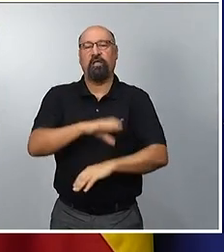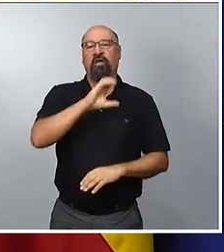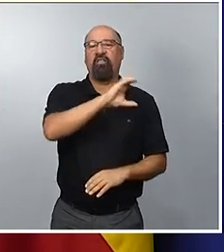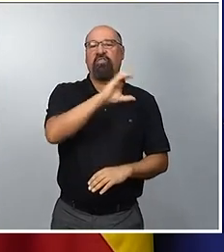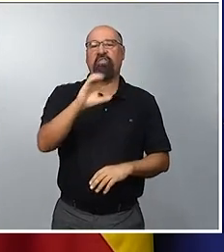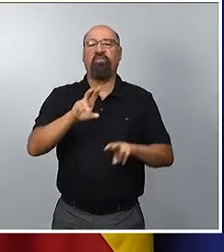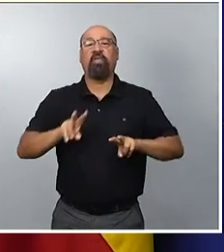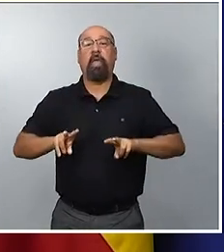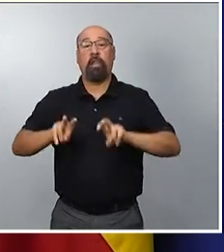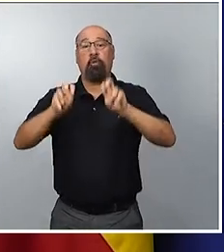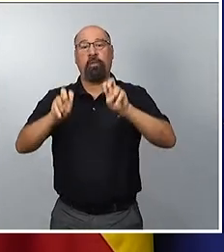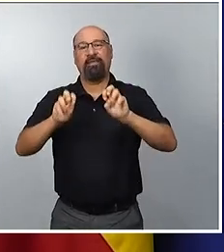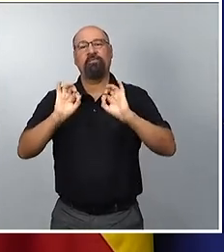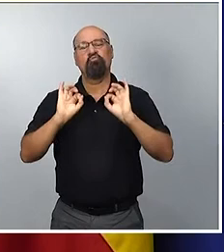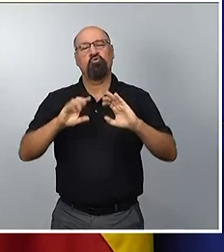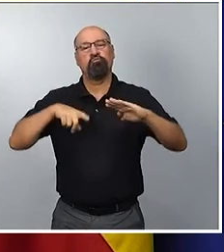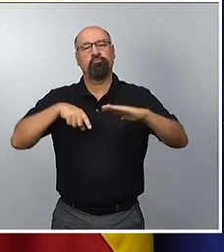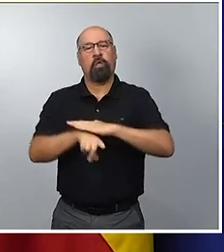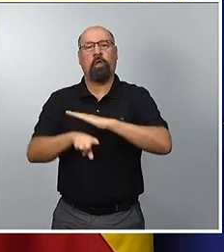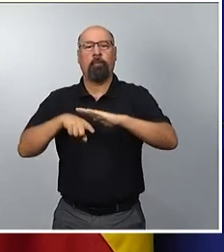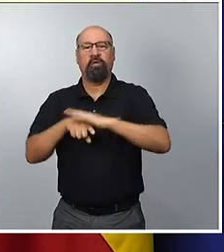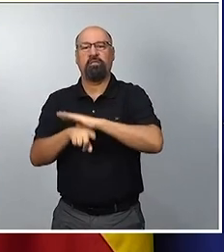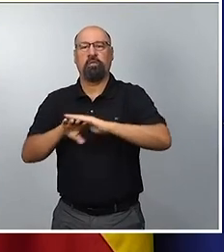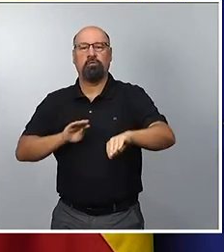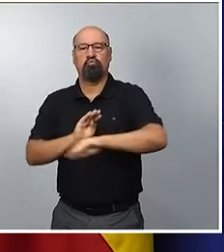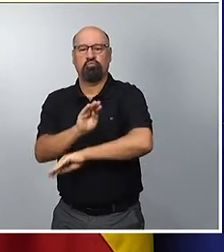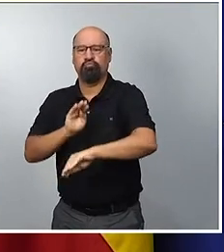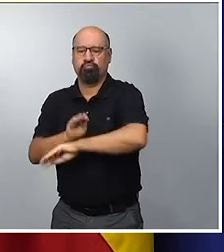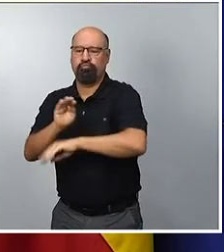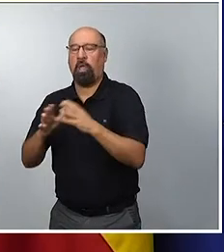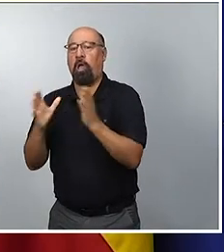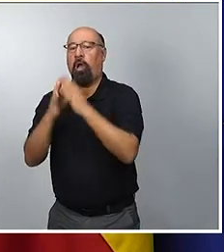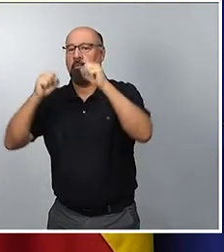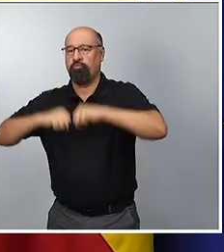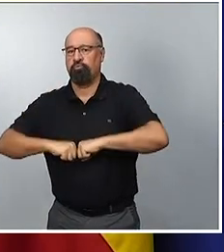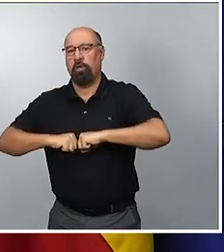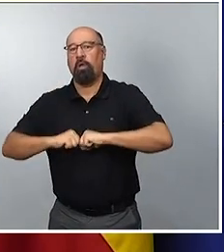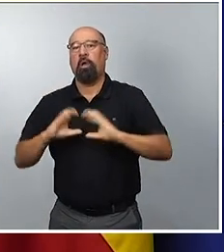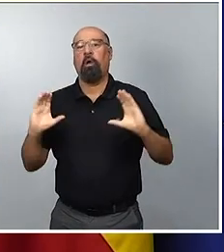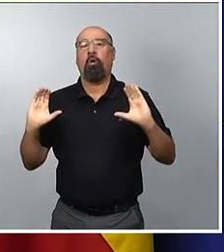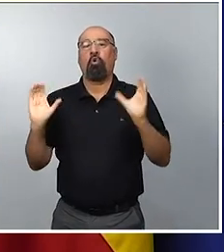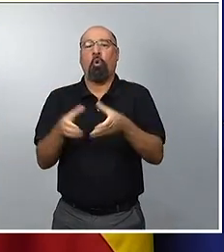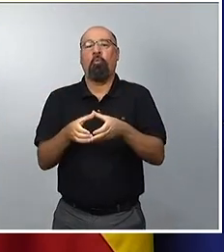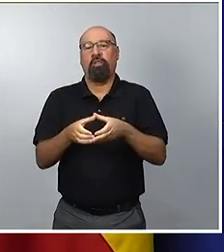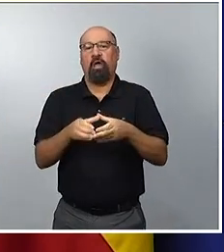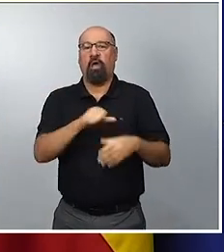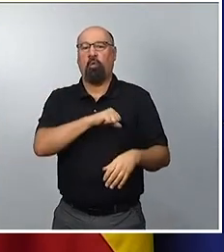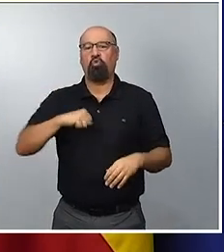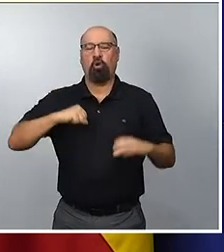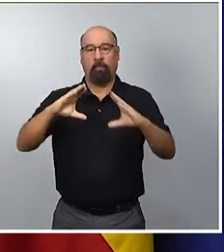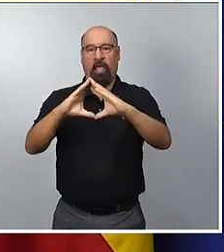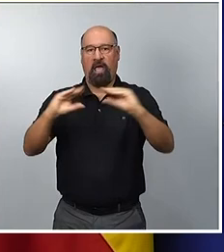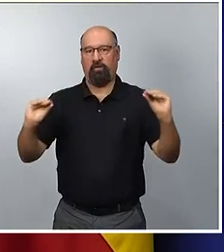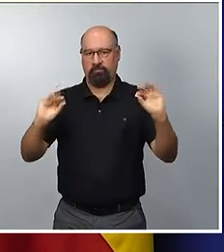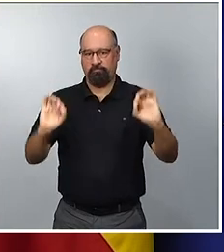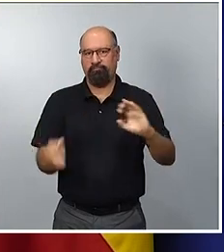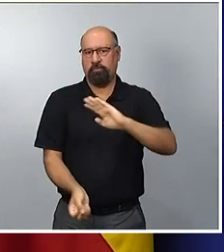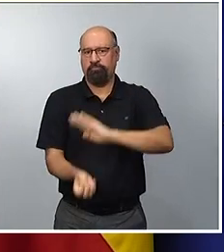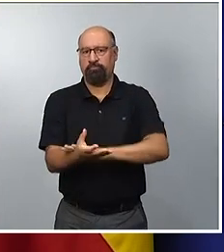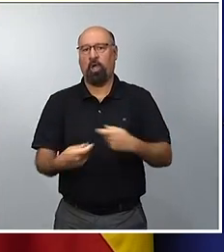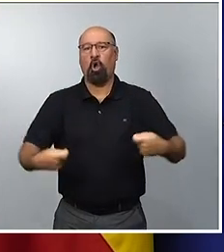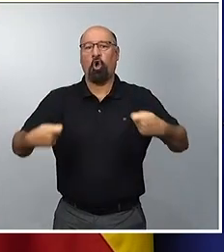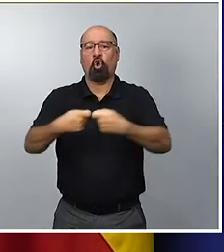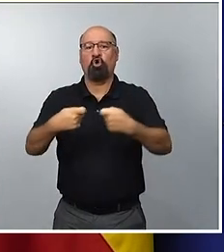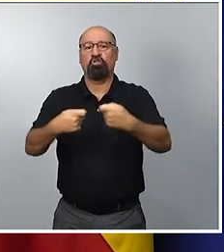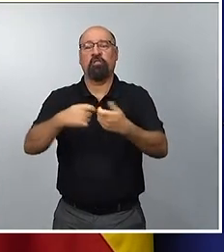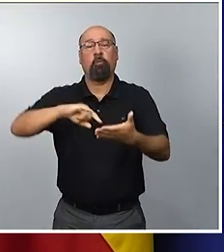e Innovación tramite la adenda segunda al convenio con la Comunidad Autónoma de Andalucía para la Constitución del Consorcio, que va a impulsar el